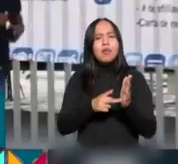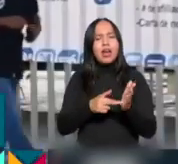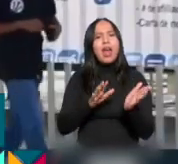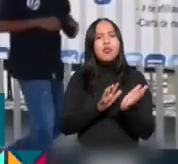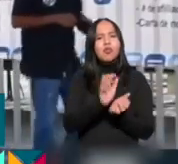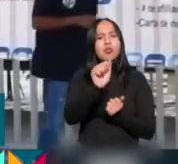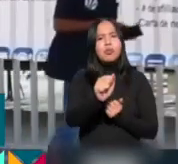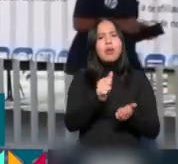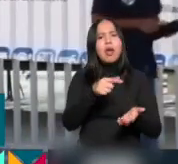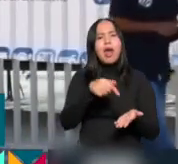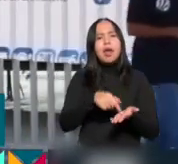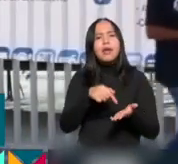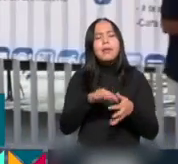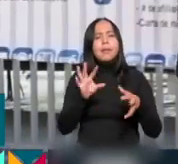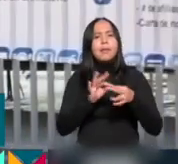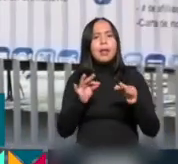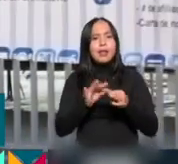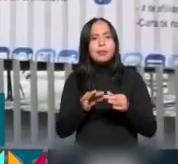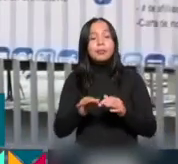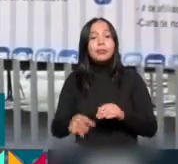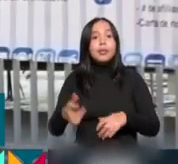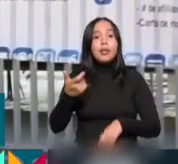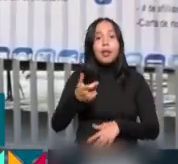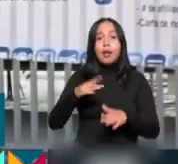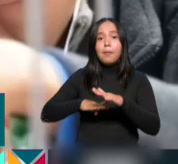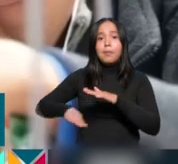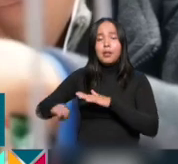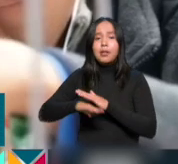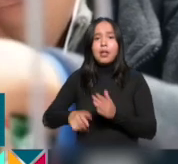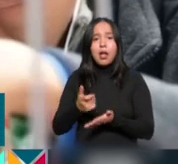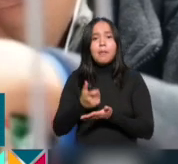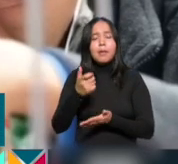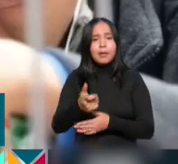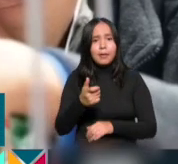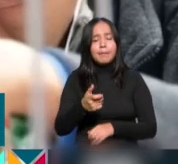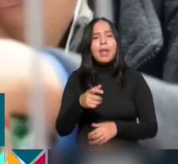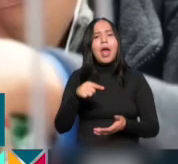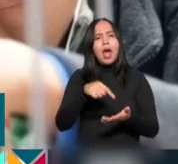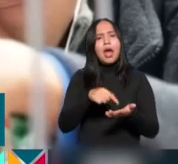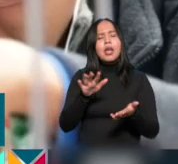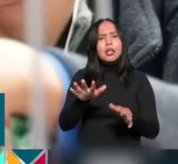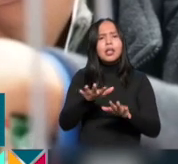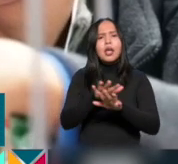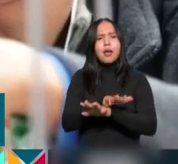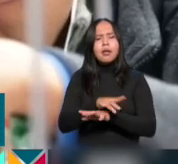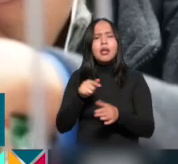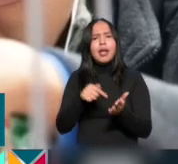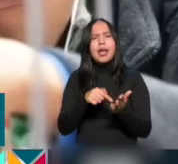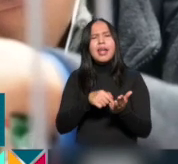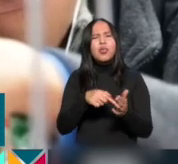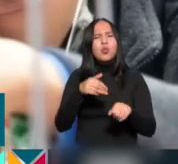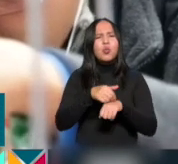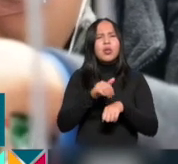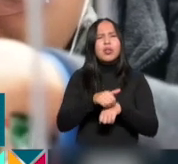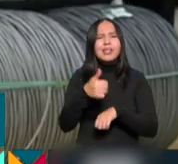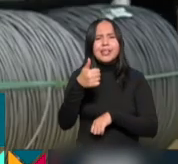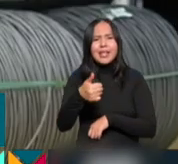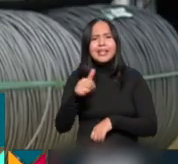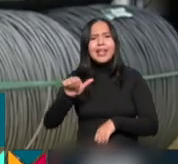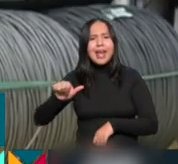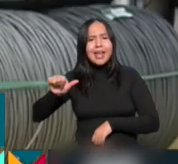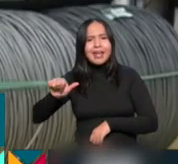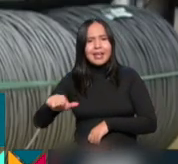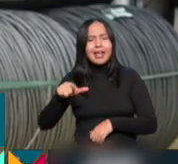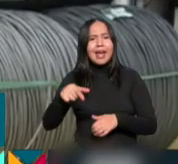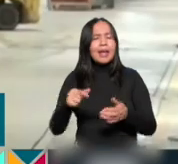que establece que los salarios mínimos nunca estén por debajo de la inflación, al modificar el primer párrafo de la fracción sexta del apartado A y